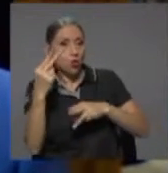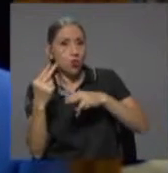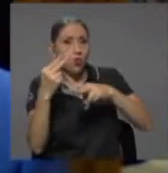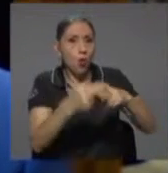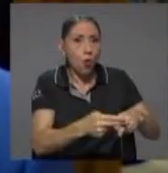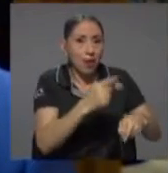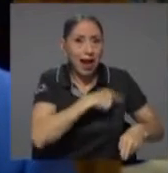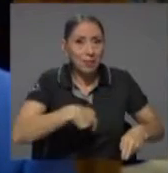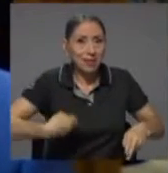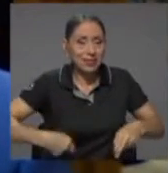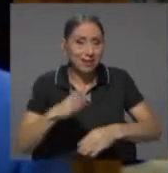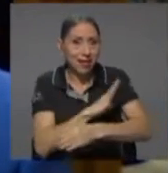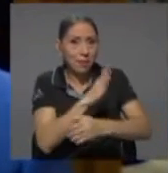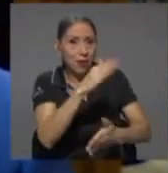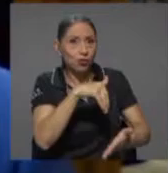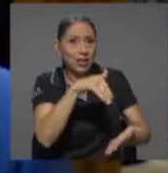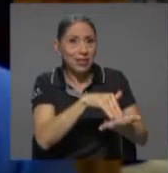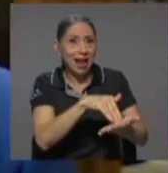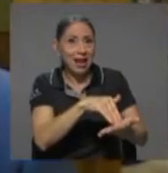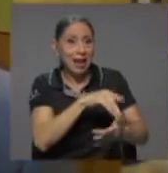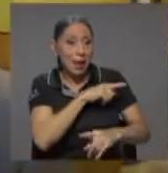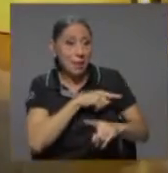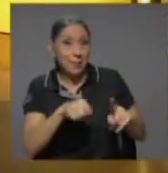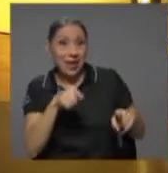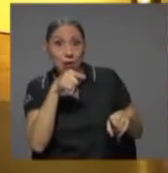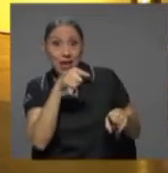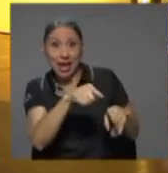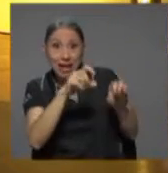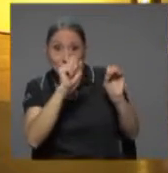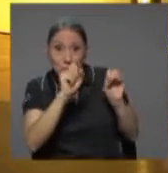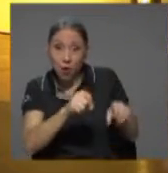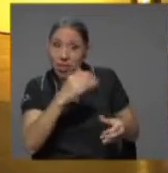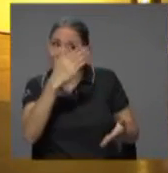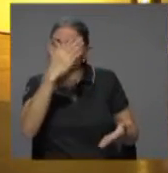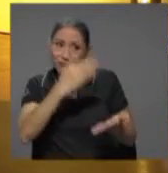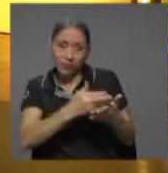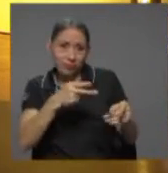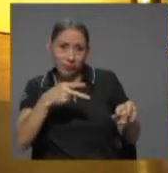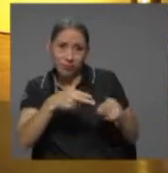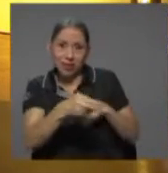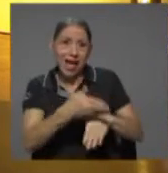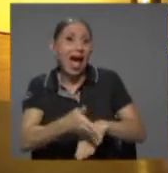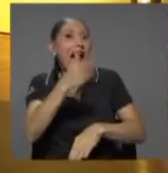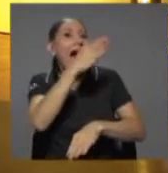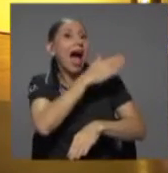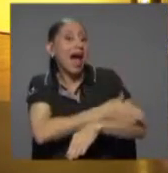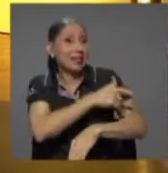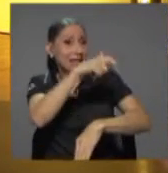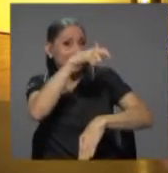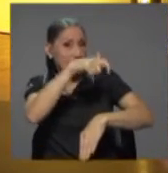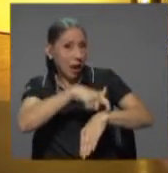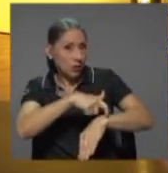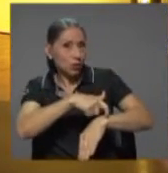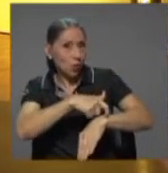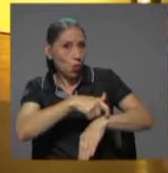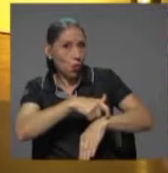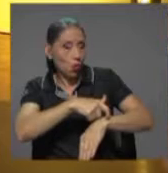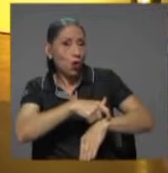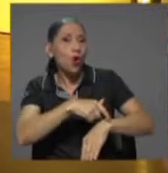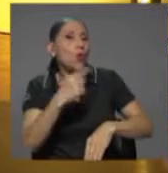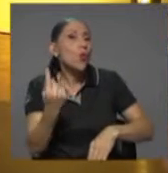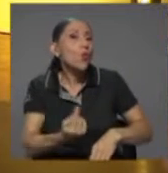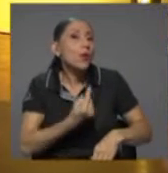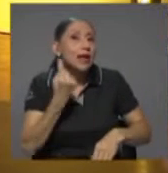remoción únicamente antes del término, antes del cumplimiento de su término, de su plazo de nombramiento,